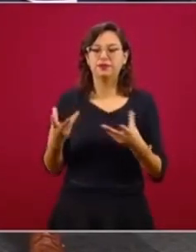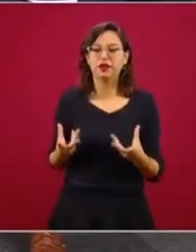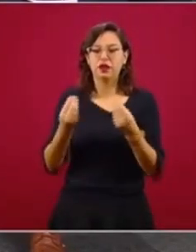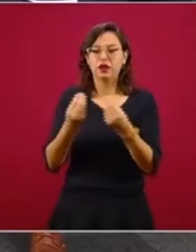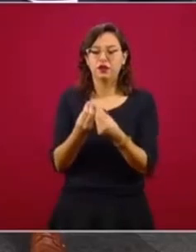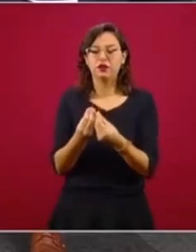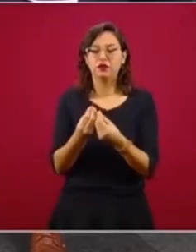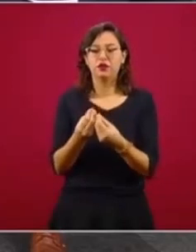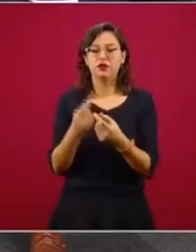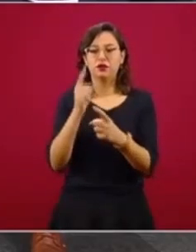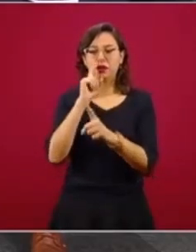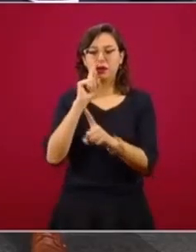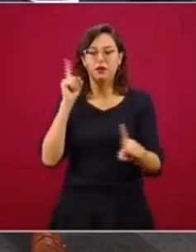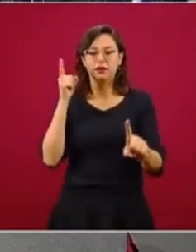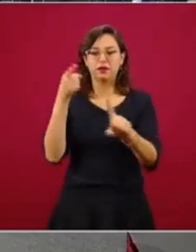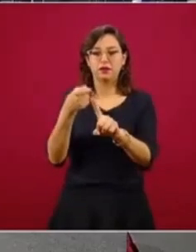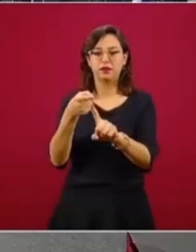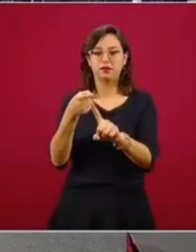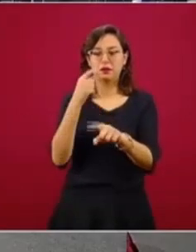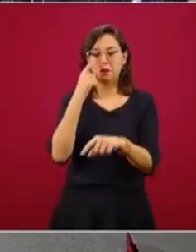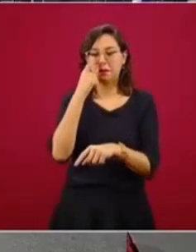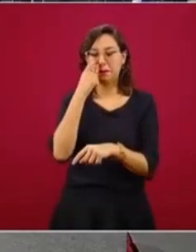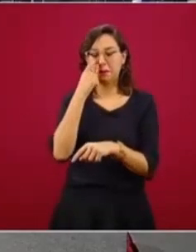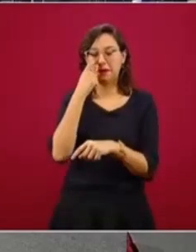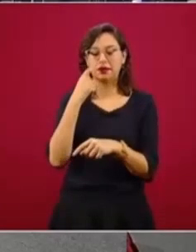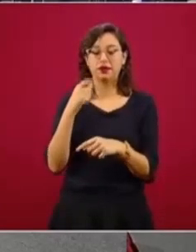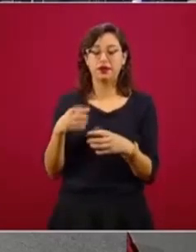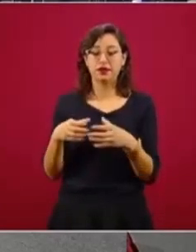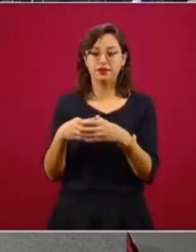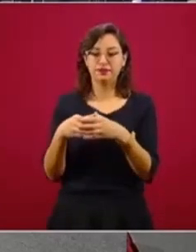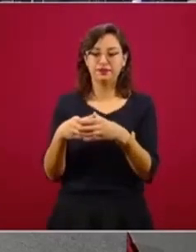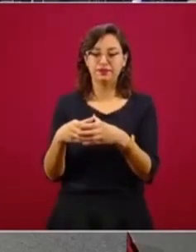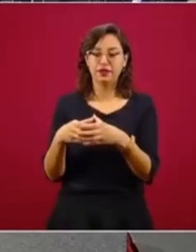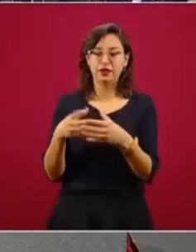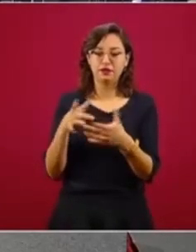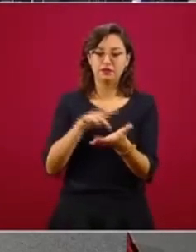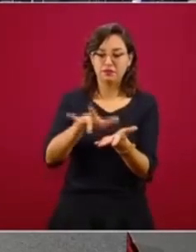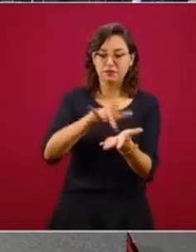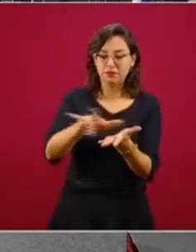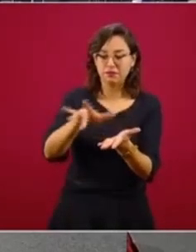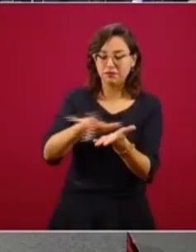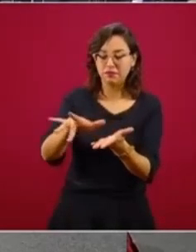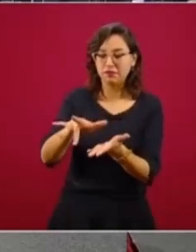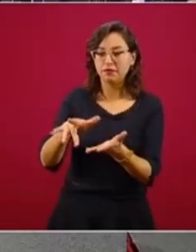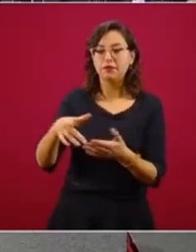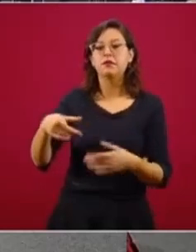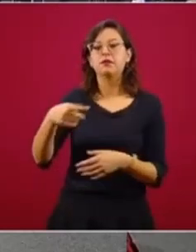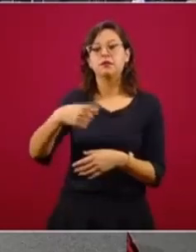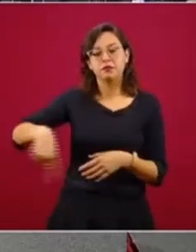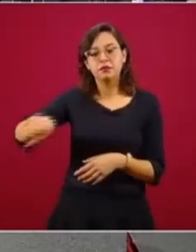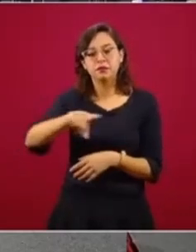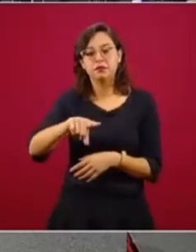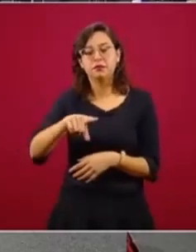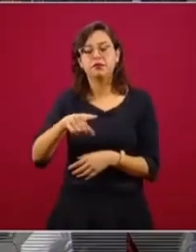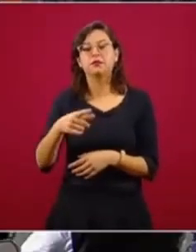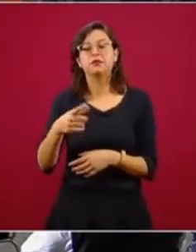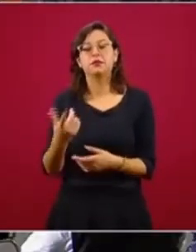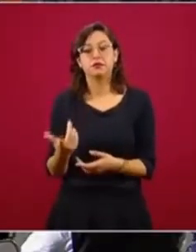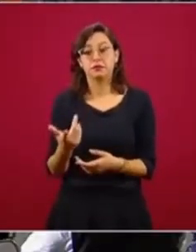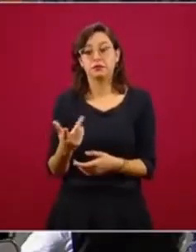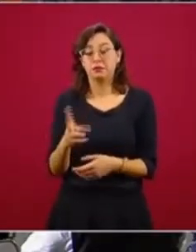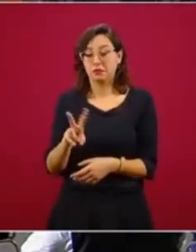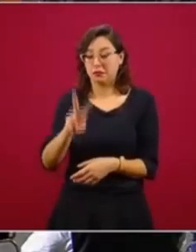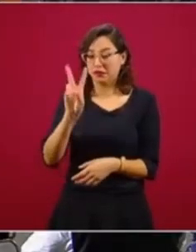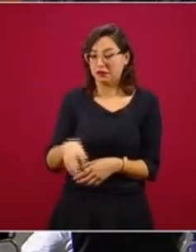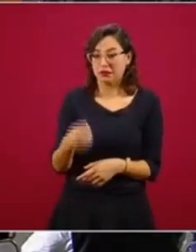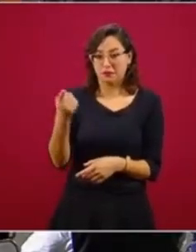Muchas gracias, Regina. Y Héctor Valle, de Fundación Mexicana por la Salud. Muchas gracias, quien ha sido un personaje y